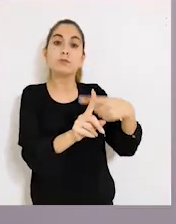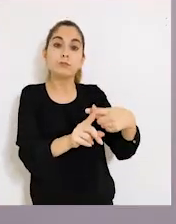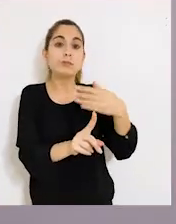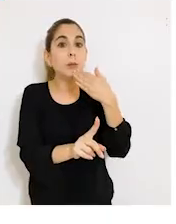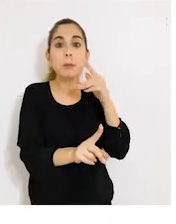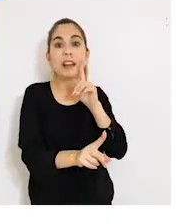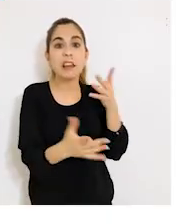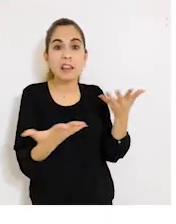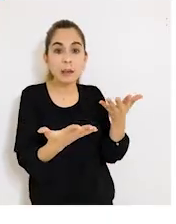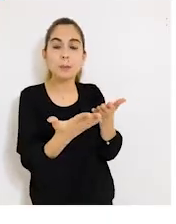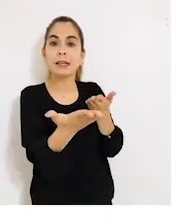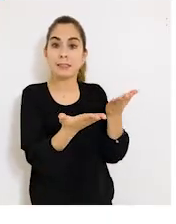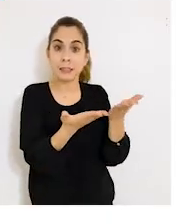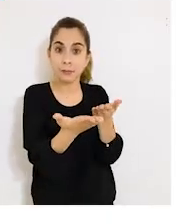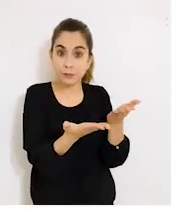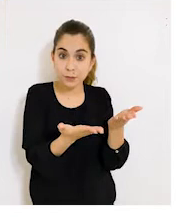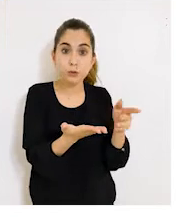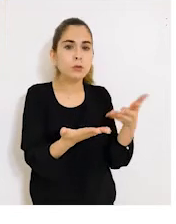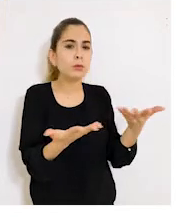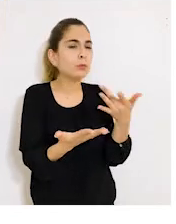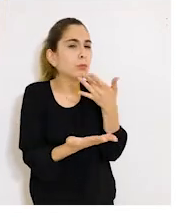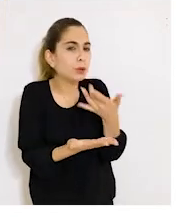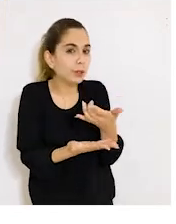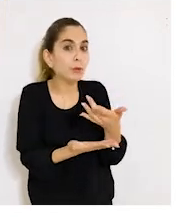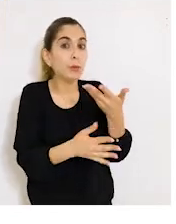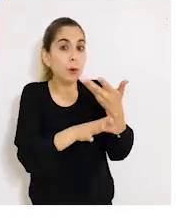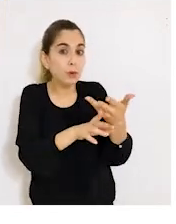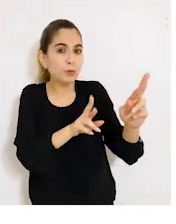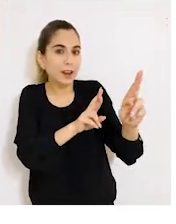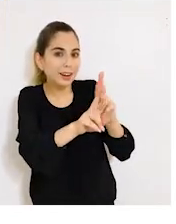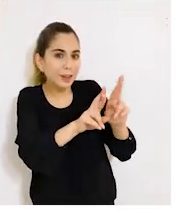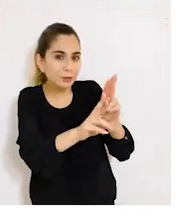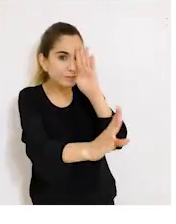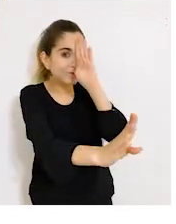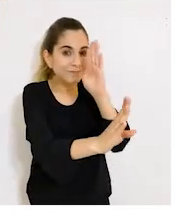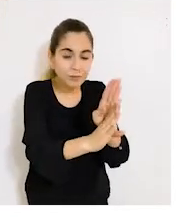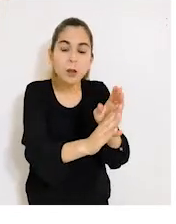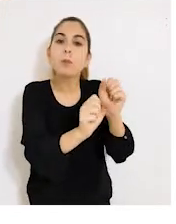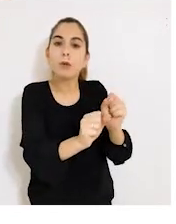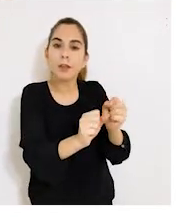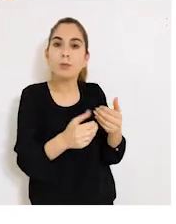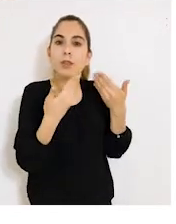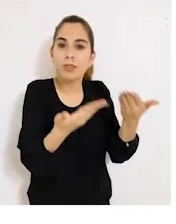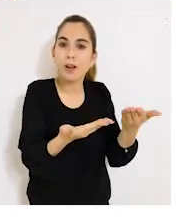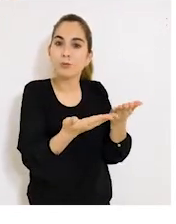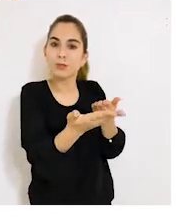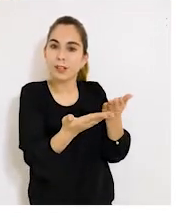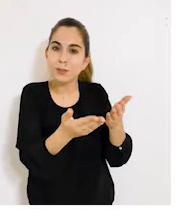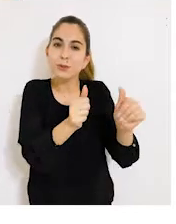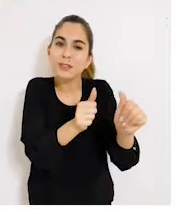metodología para el servicio propiamente tal, al ocurrir una vinculación directa, es posible ofrecer un servicio que sea